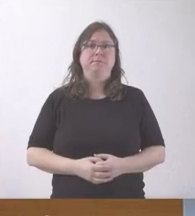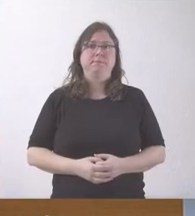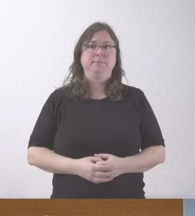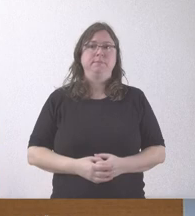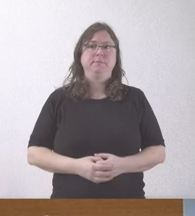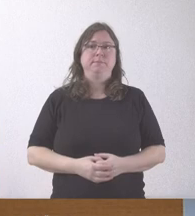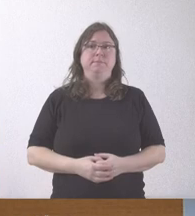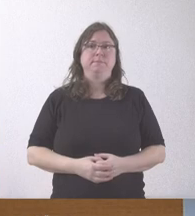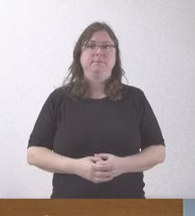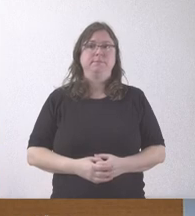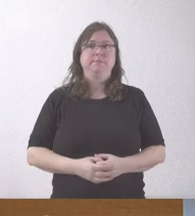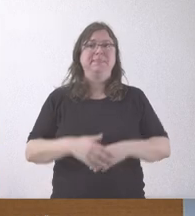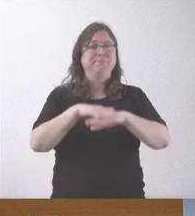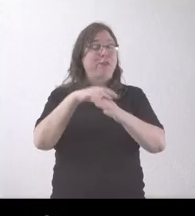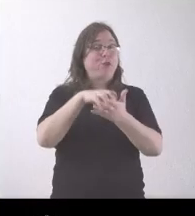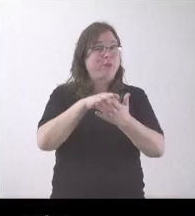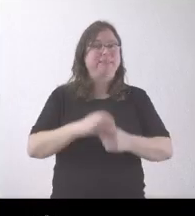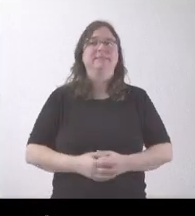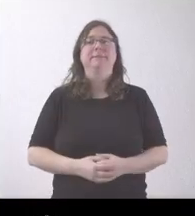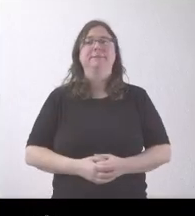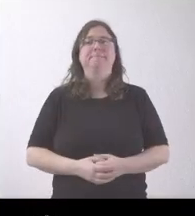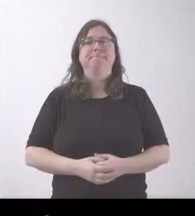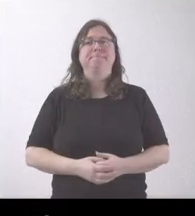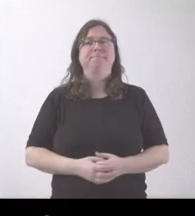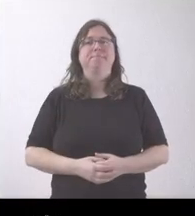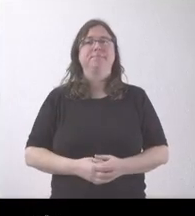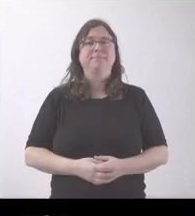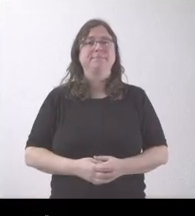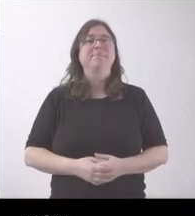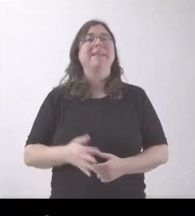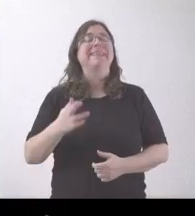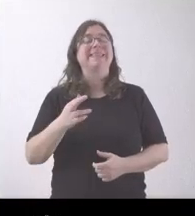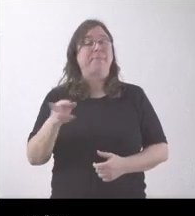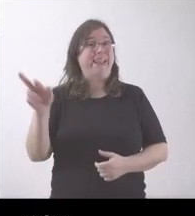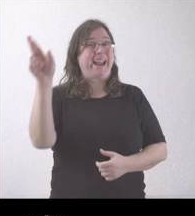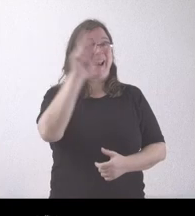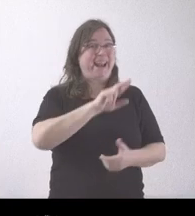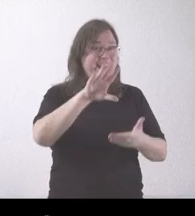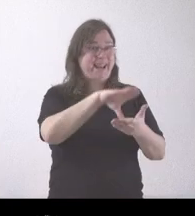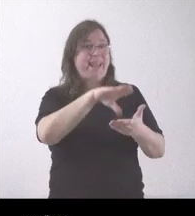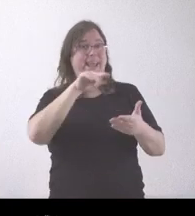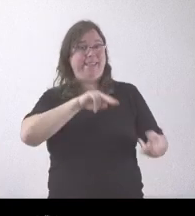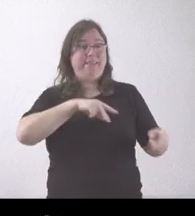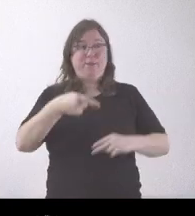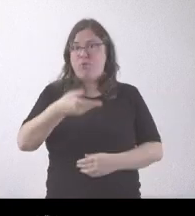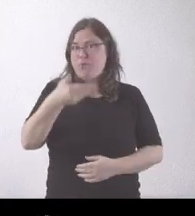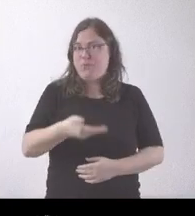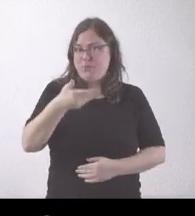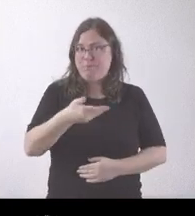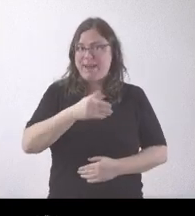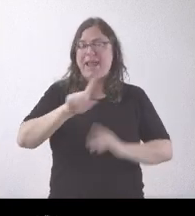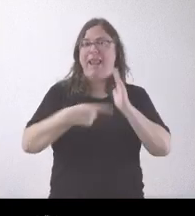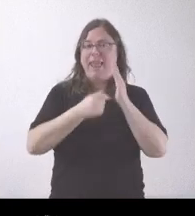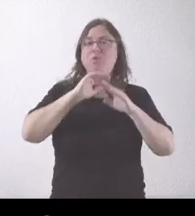No hay dudas, pero el hecho de la reinterpretación, que parece que es clave a la hora de cumplir con la ley,